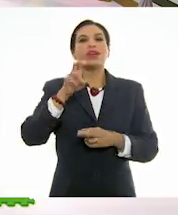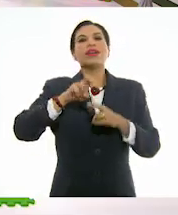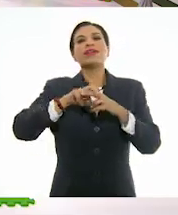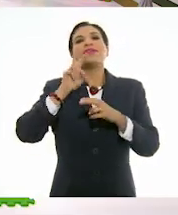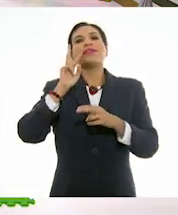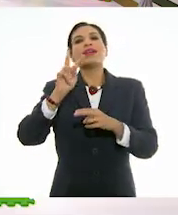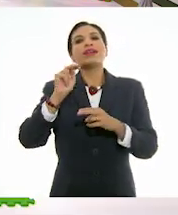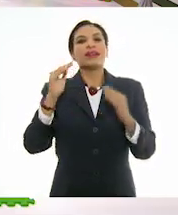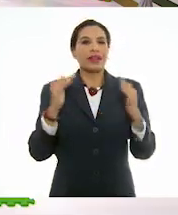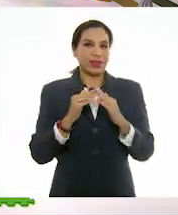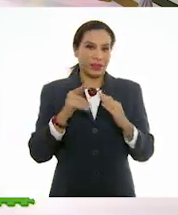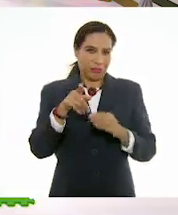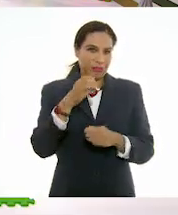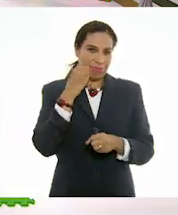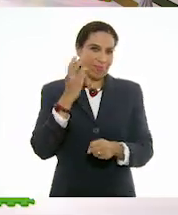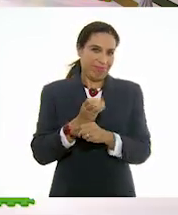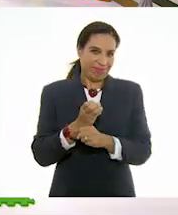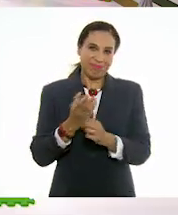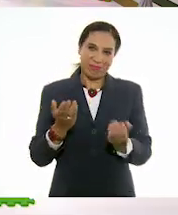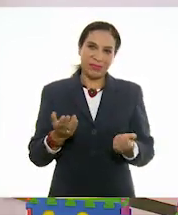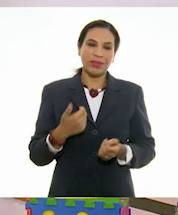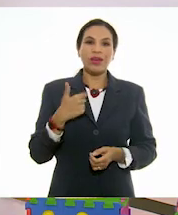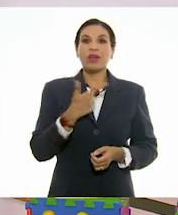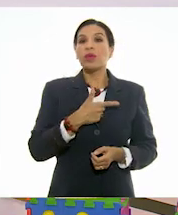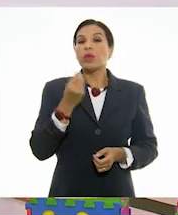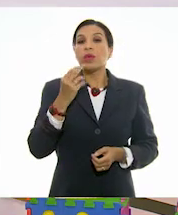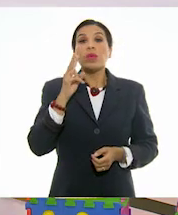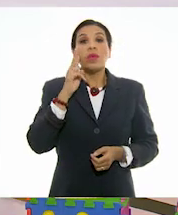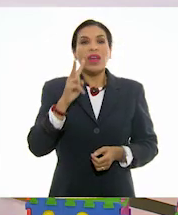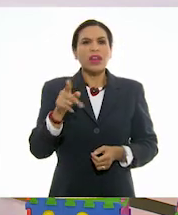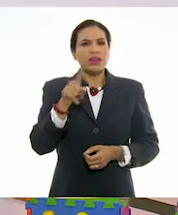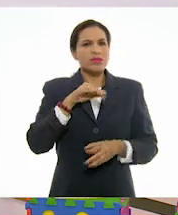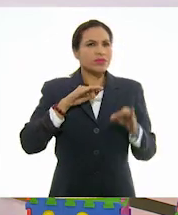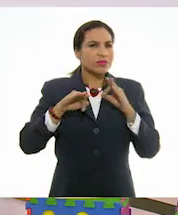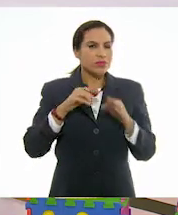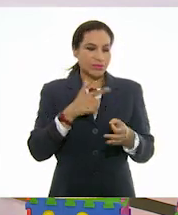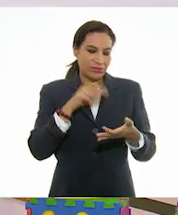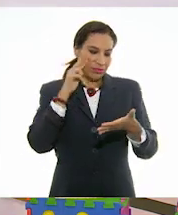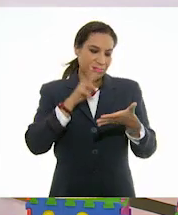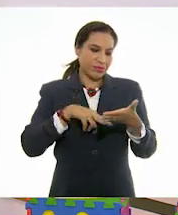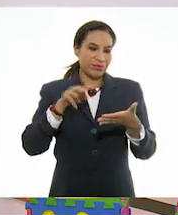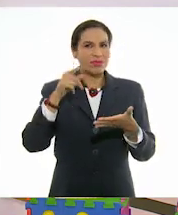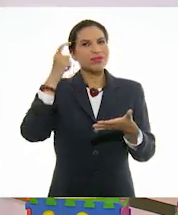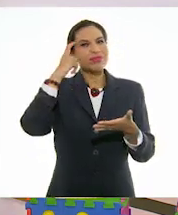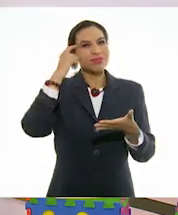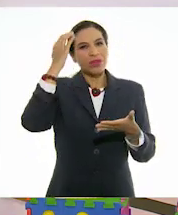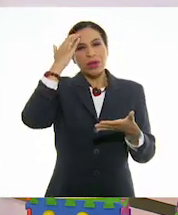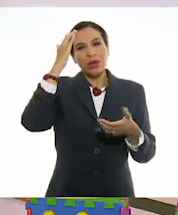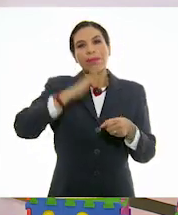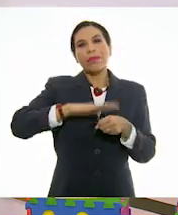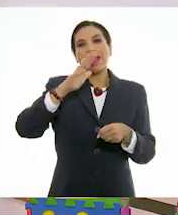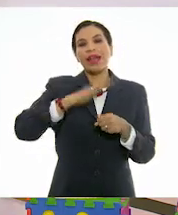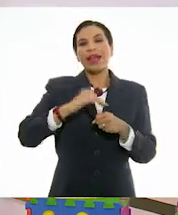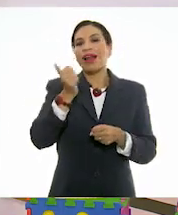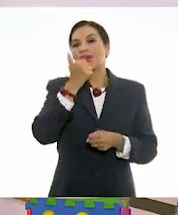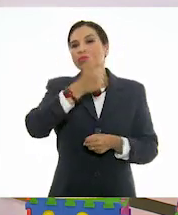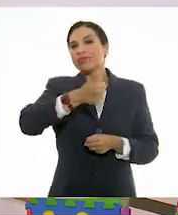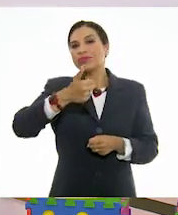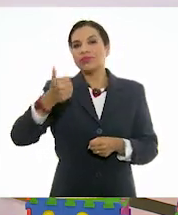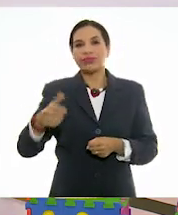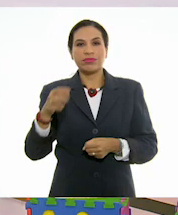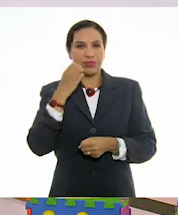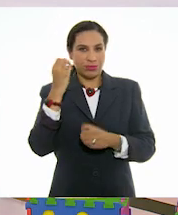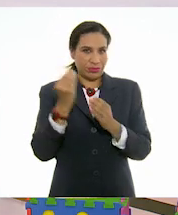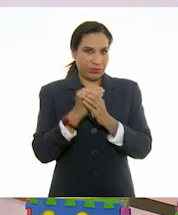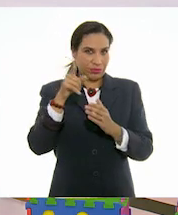detrás, en casita, ¿verdad? Bueno, a mí me agrada mucho ver los trabajos porque nos deja conocer un poco más a los alumnos que